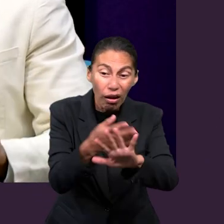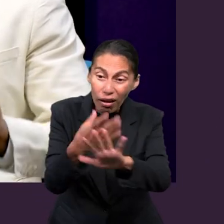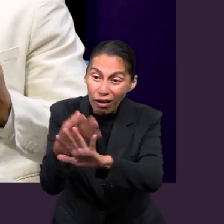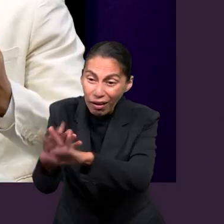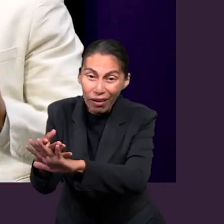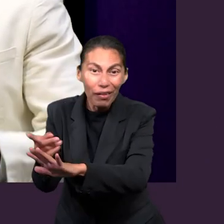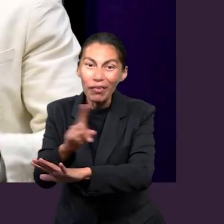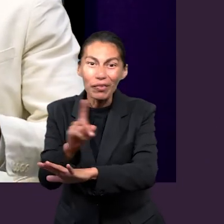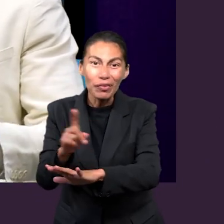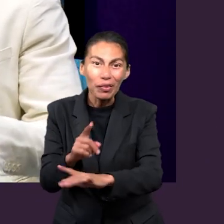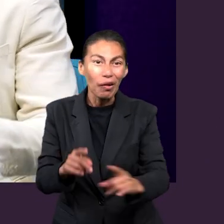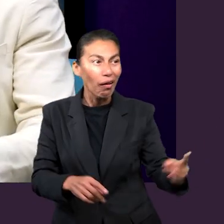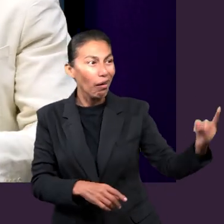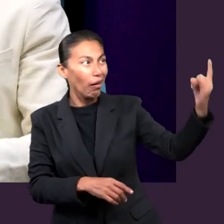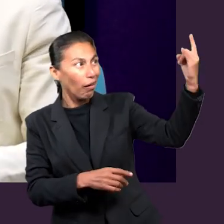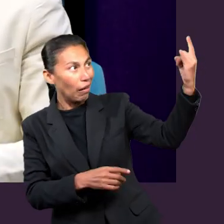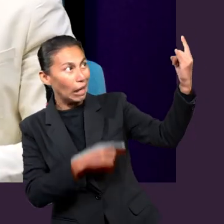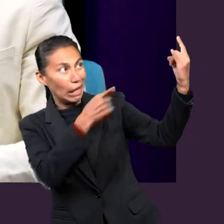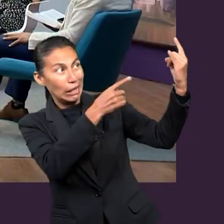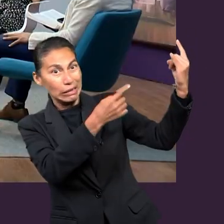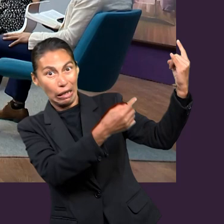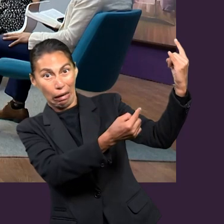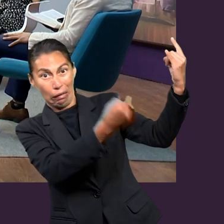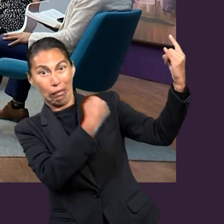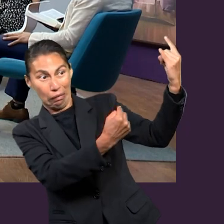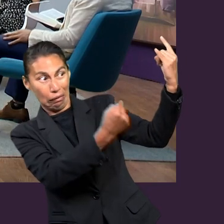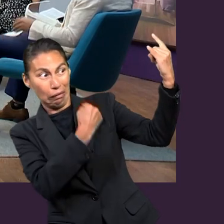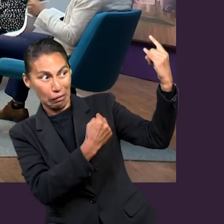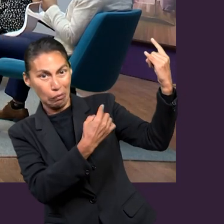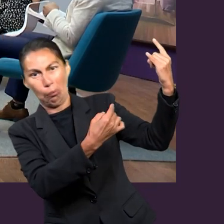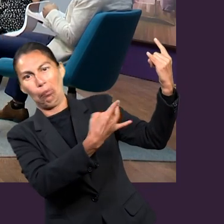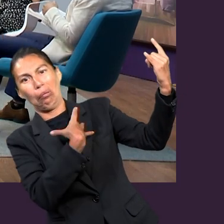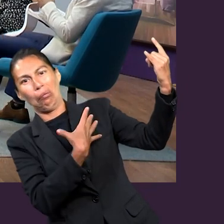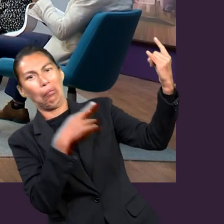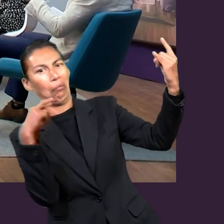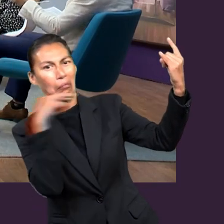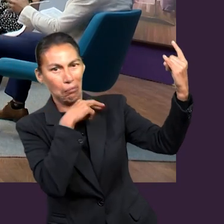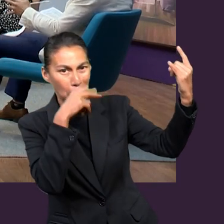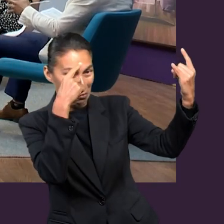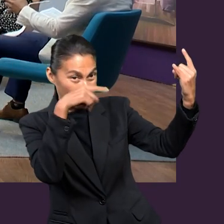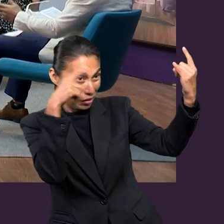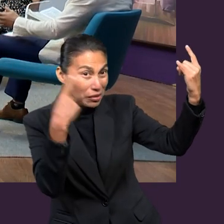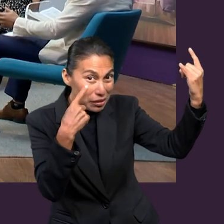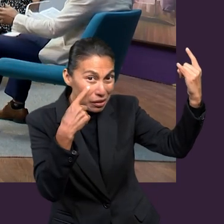hombre ni contra sangre ni carne. contra potestades. Sino contra entidades malignas